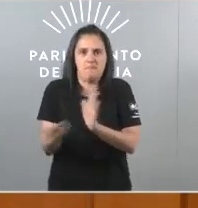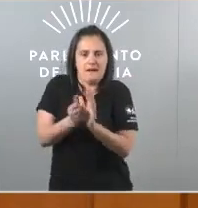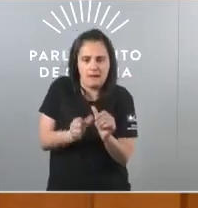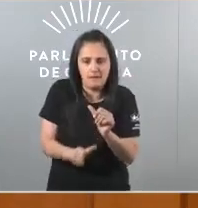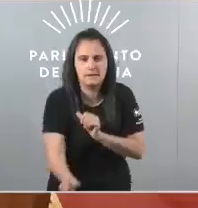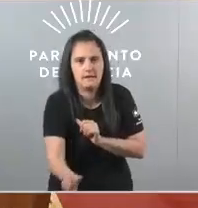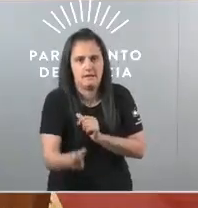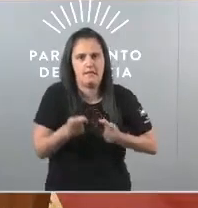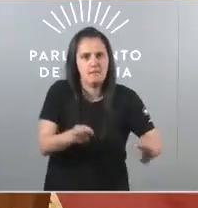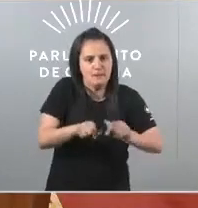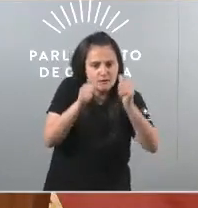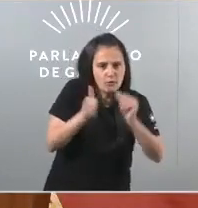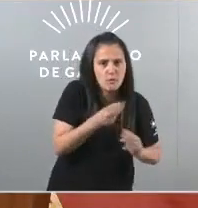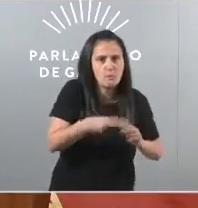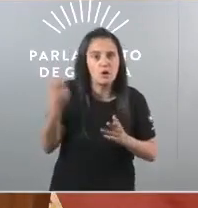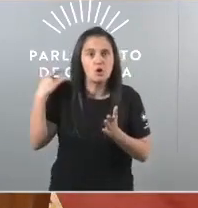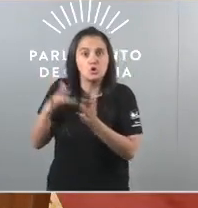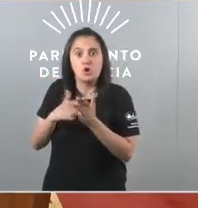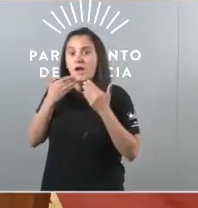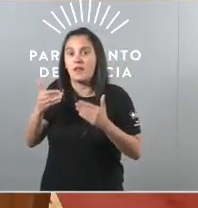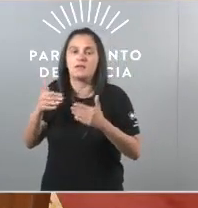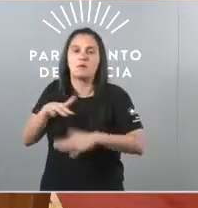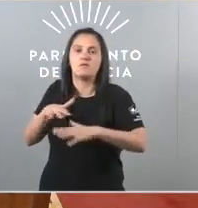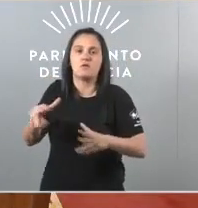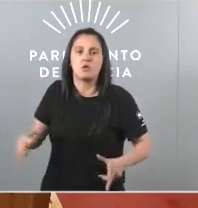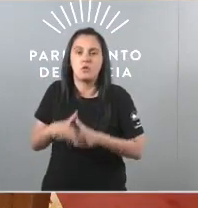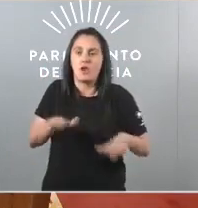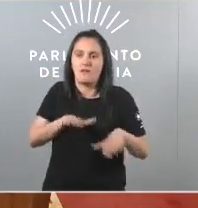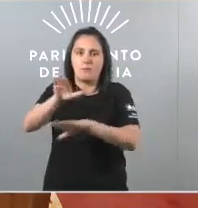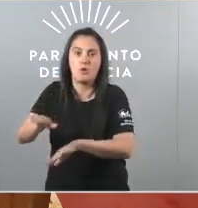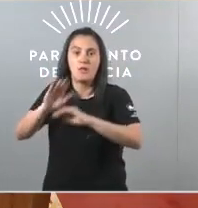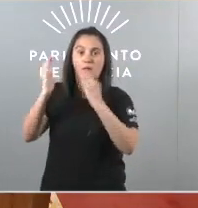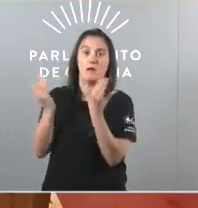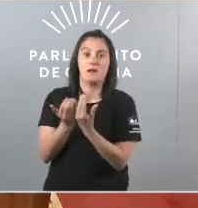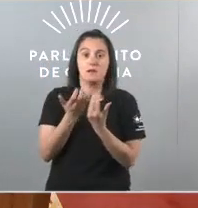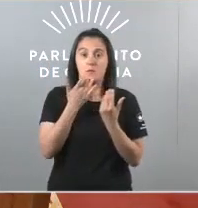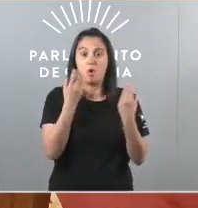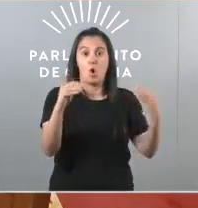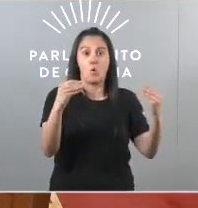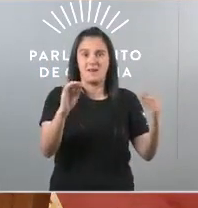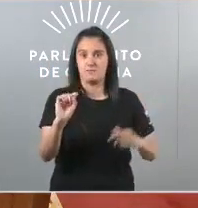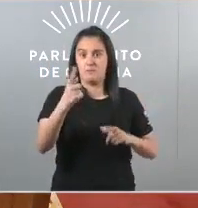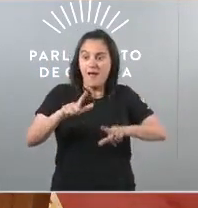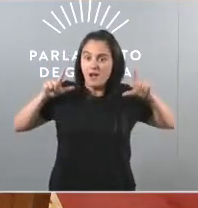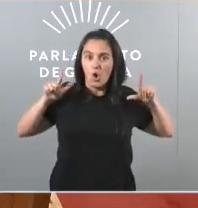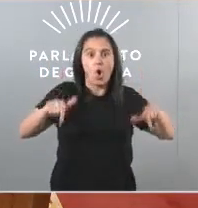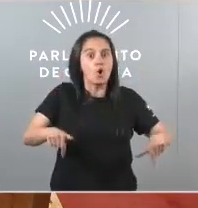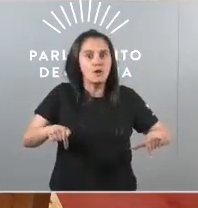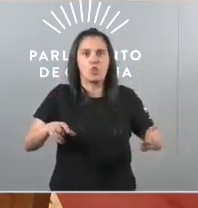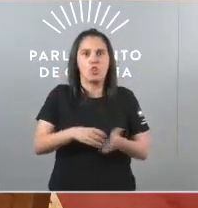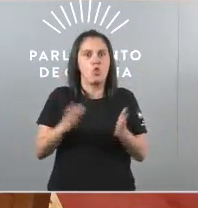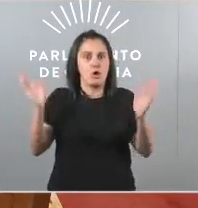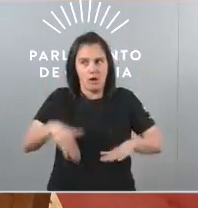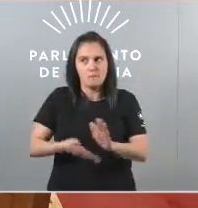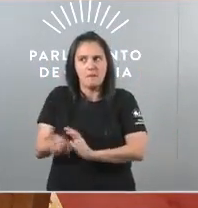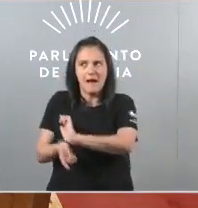Pasou coas movilizacións sociais a favor do planeta sobre todo da xente moza e hoxe ninguén cuestiona o